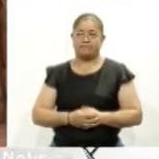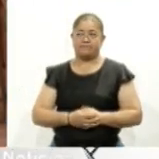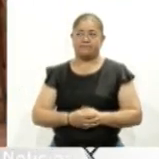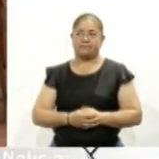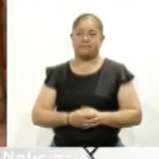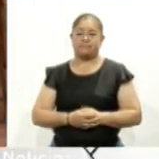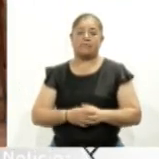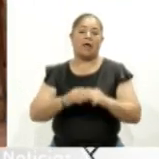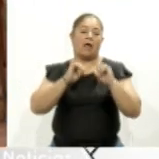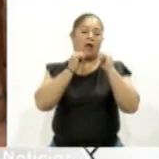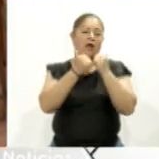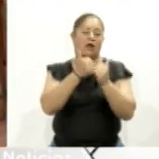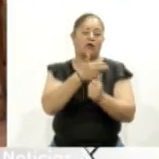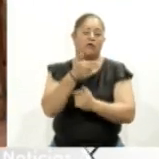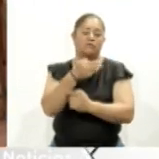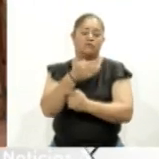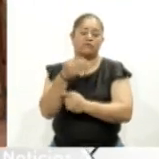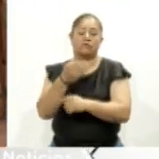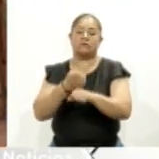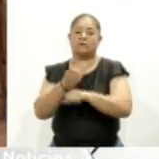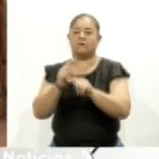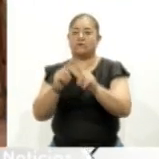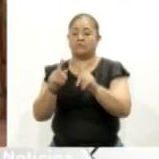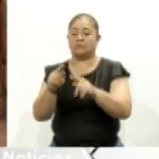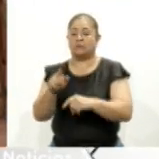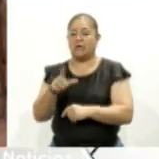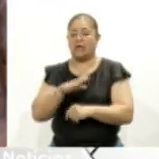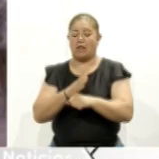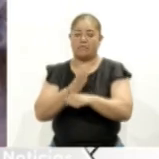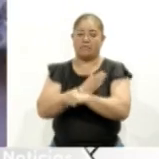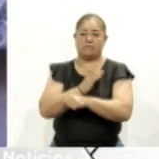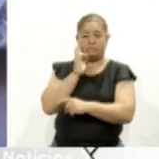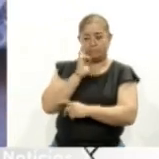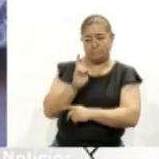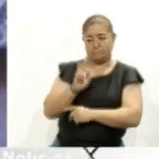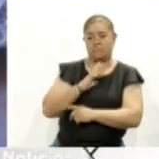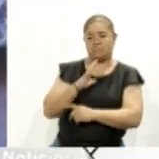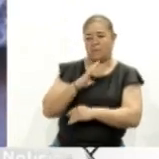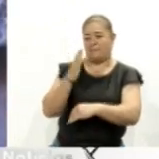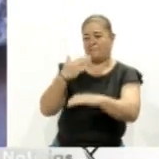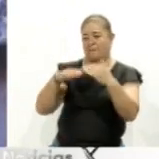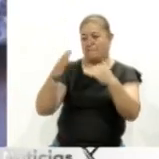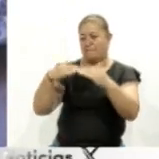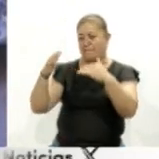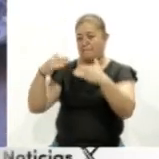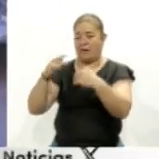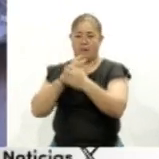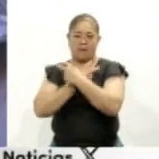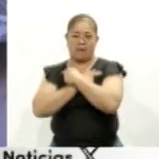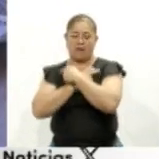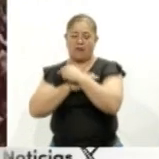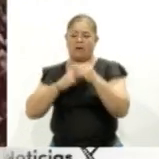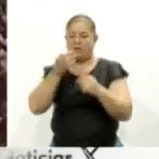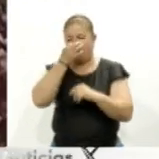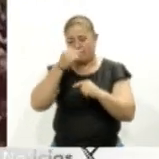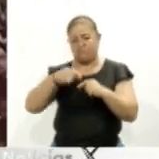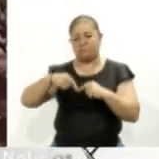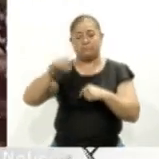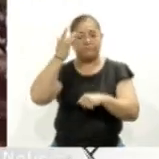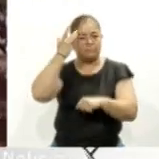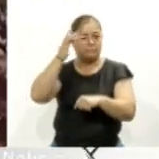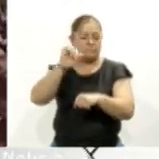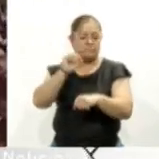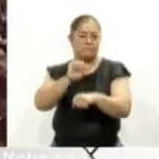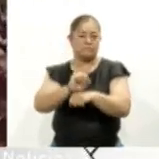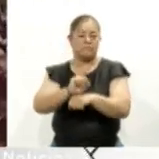La Asociación de Hoteles y Moteles del Estado de Tlaxcala prevé un repunte en la ocupación hotelera durante las vacaciones de Semana Santa, por lo que los más